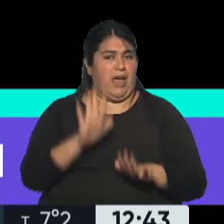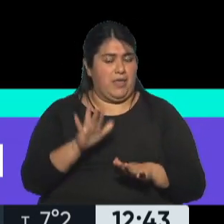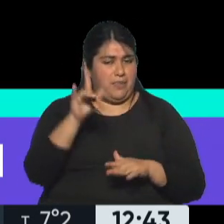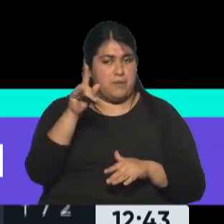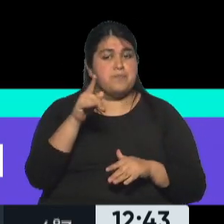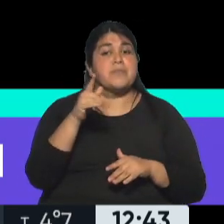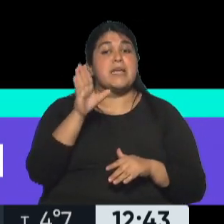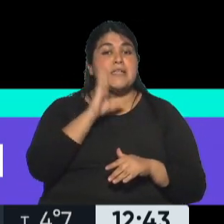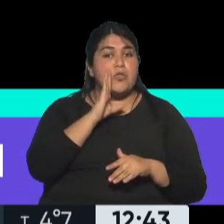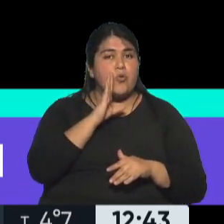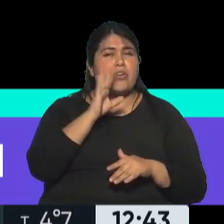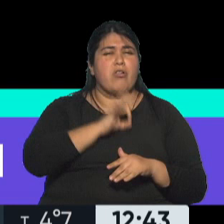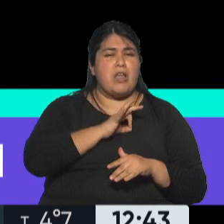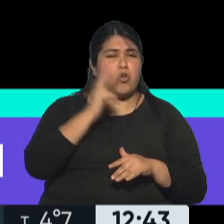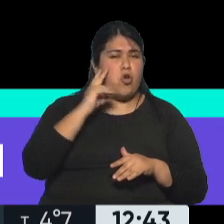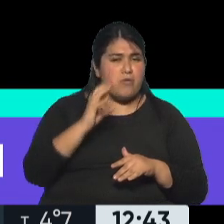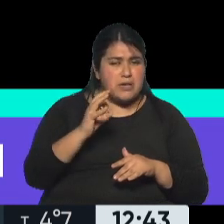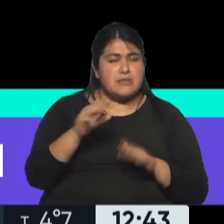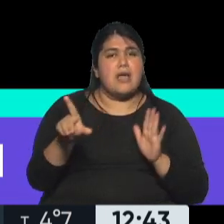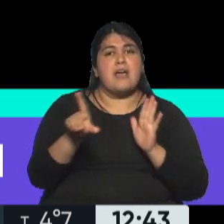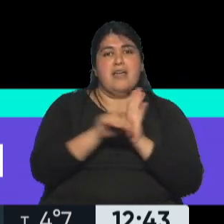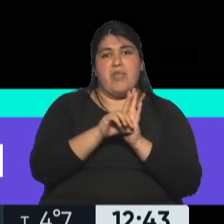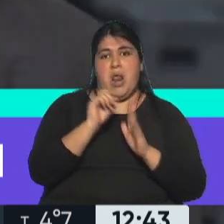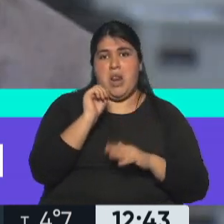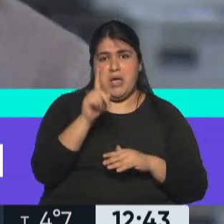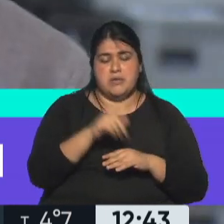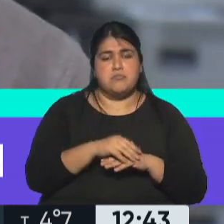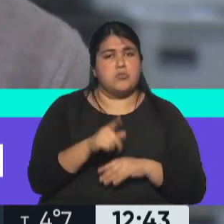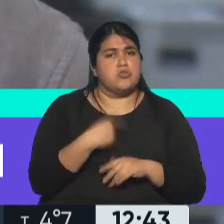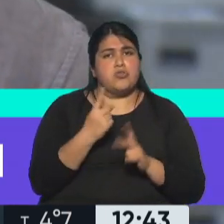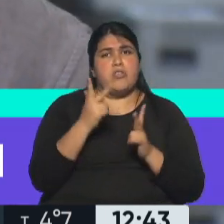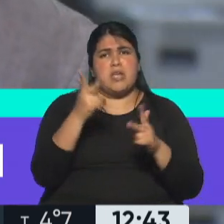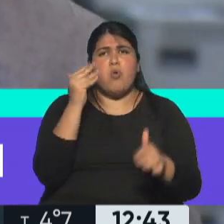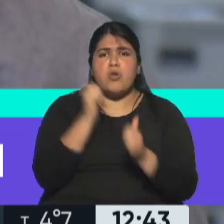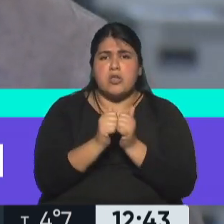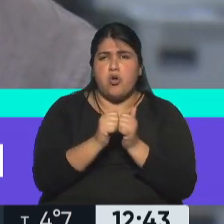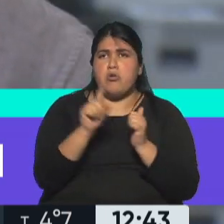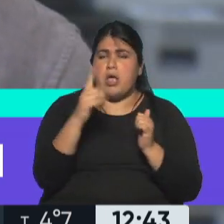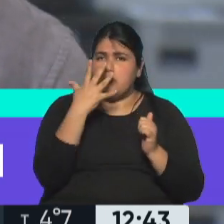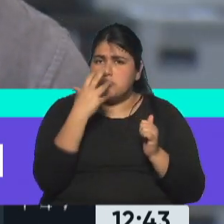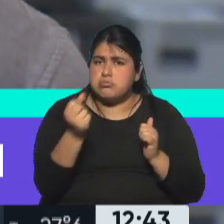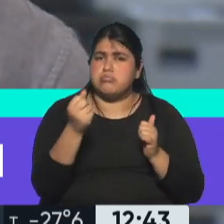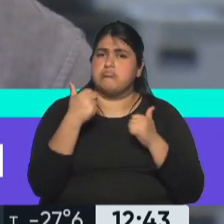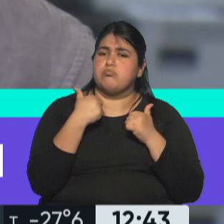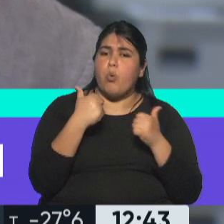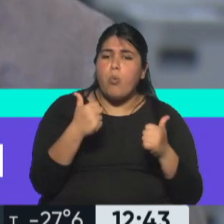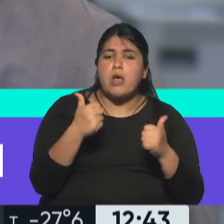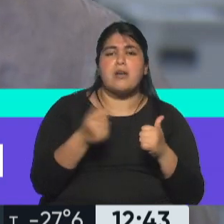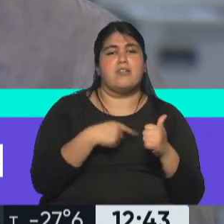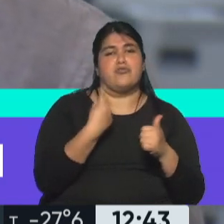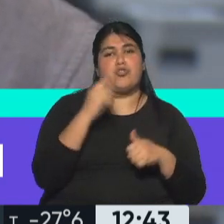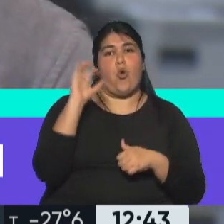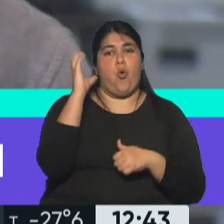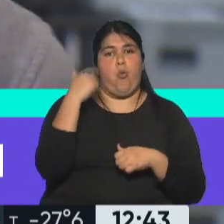muchísimo el bloqueo en los años 90 con la ley Helms-Burton. Entonces dijimos, es una historia apasionante y totalmente solidaria. Viajamos a Cuba